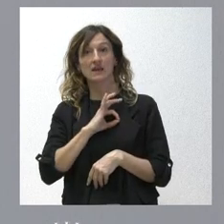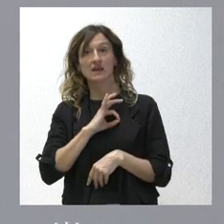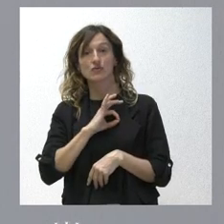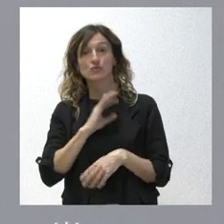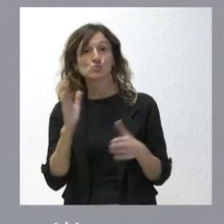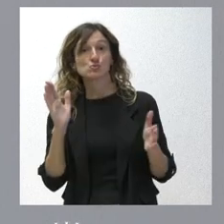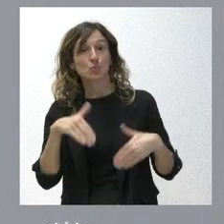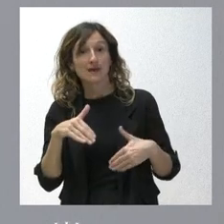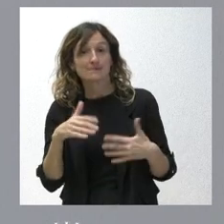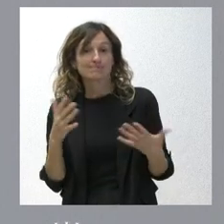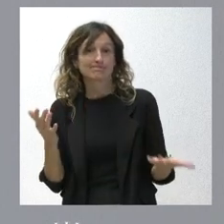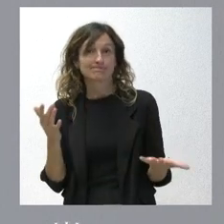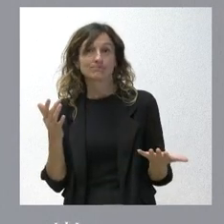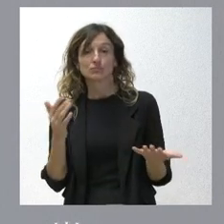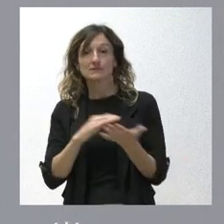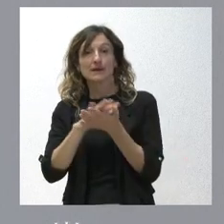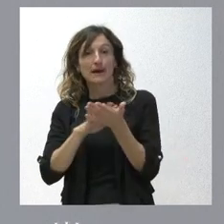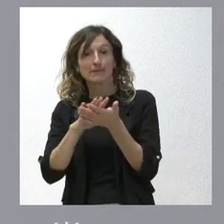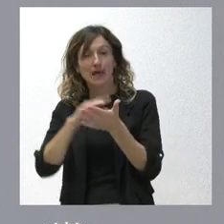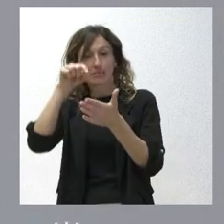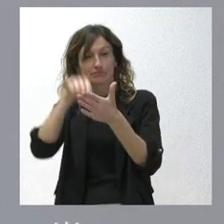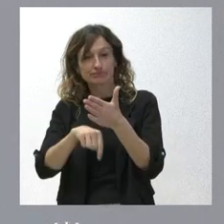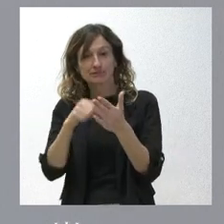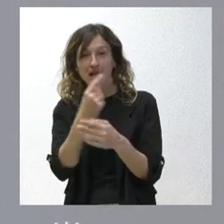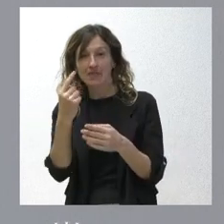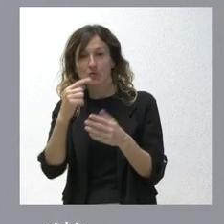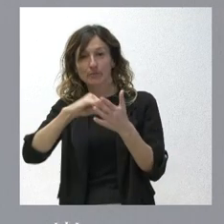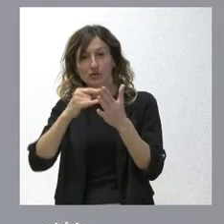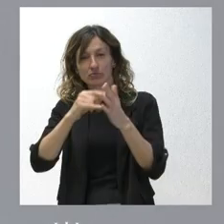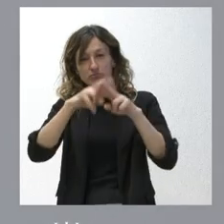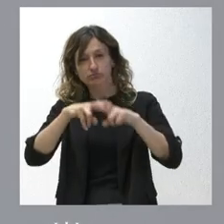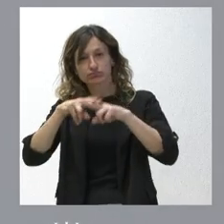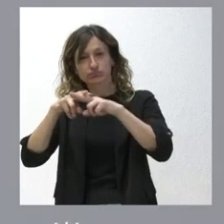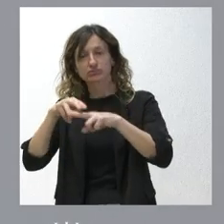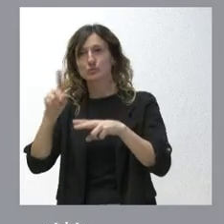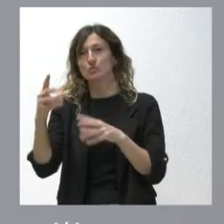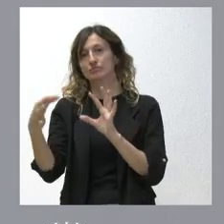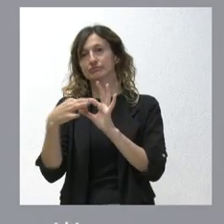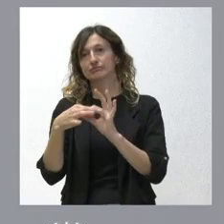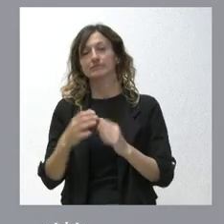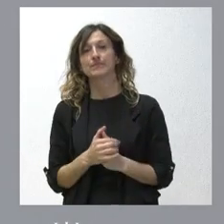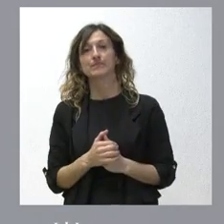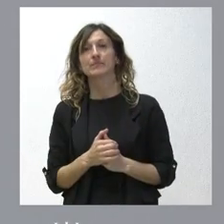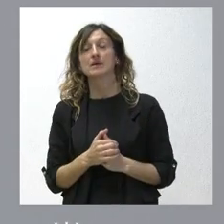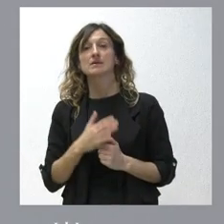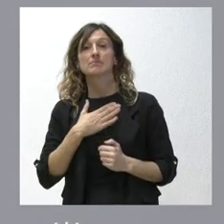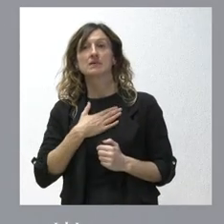no lo tenemos pues abordaremos con más detalle proyecto a proyecto en relación con la cuestión que usted planteaba nuestro compromiso